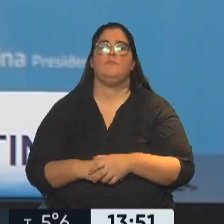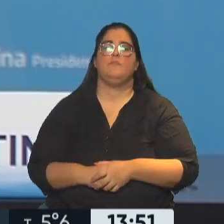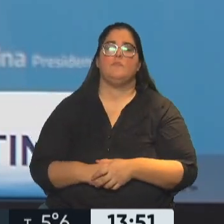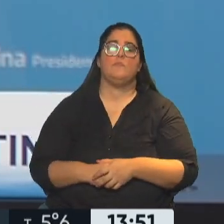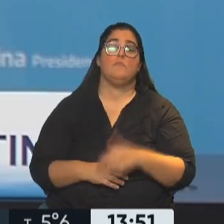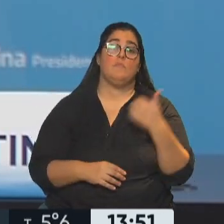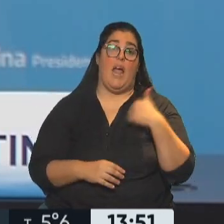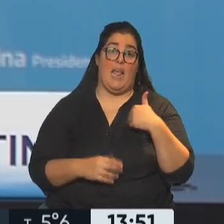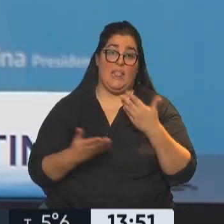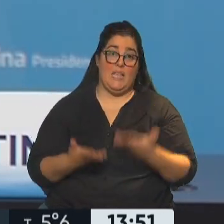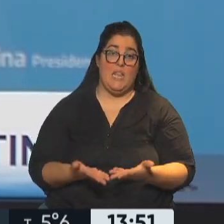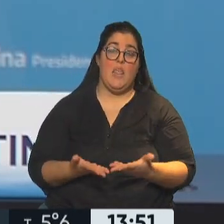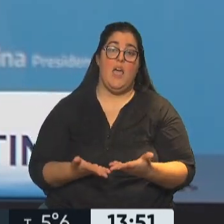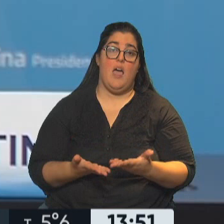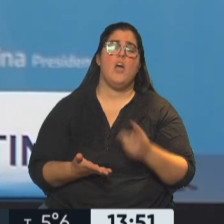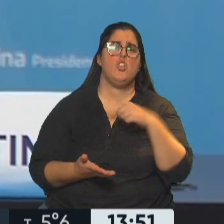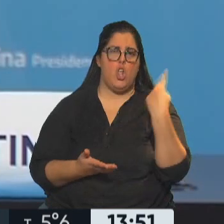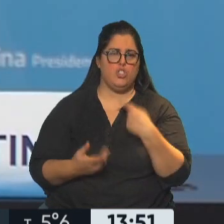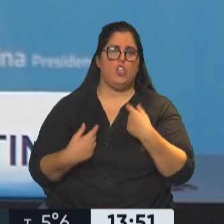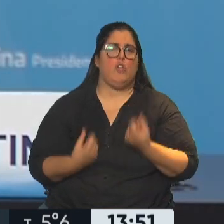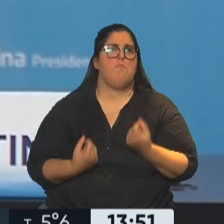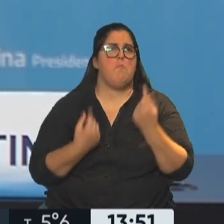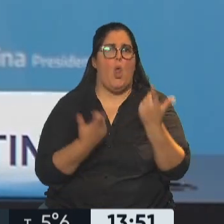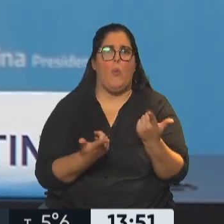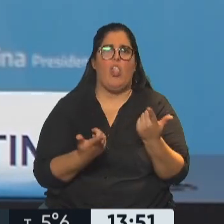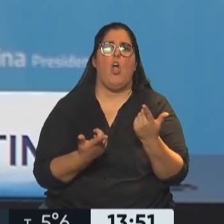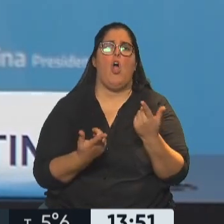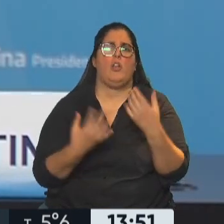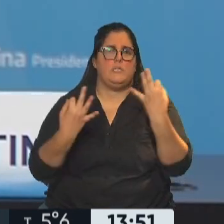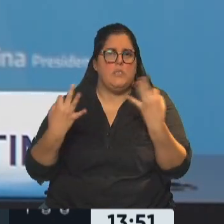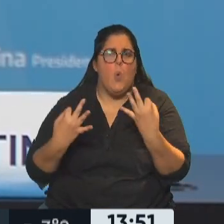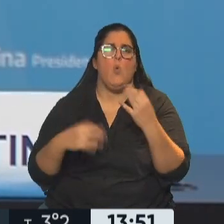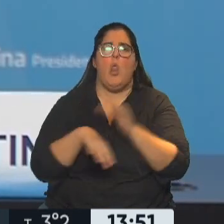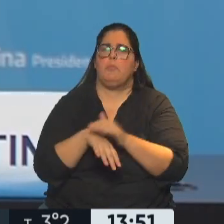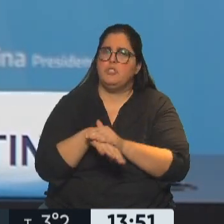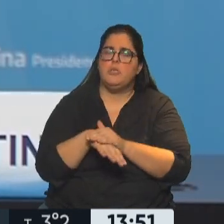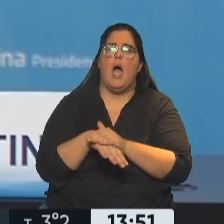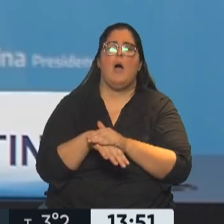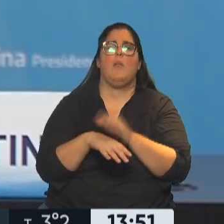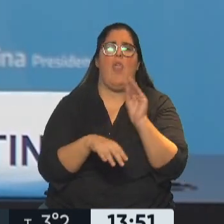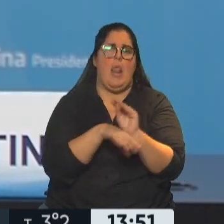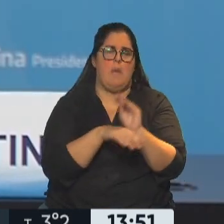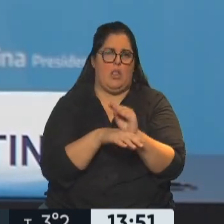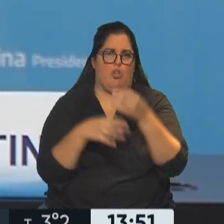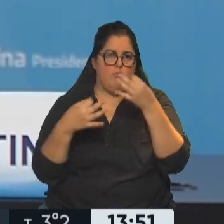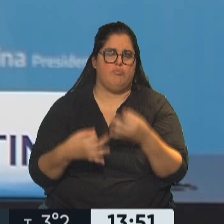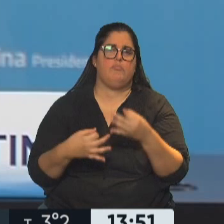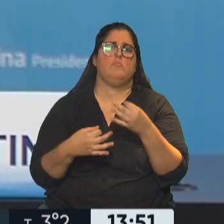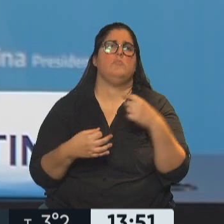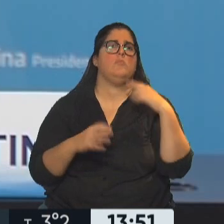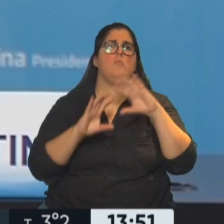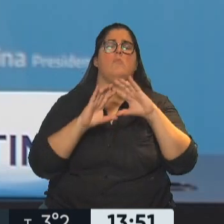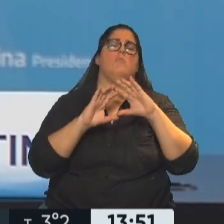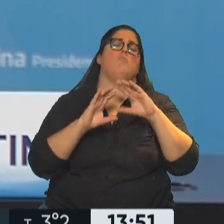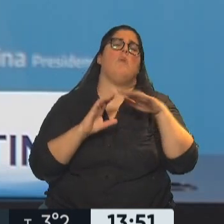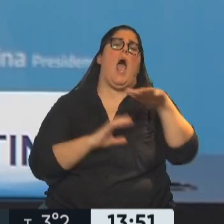Argentina. Somos proveedores seguros, responsables de alimentos, reconocidos en el